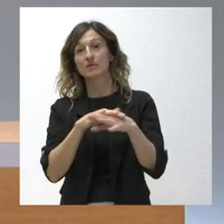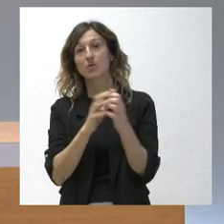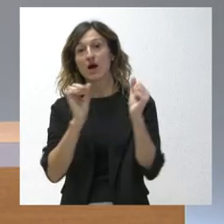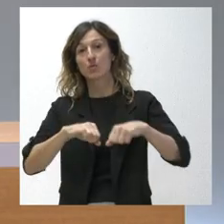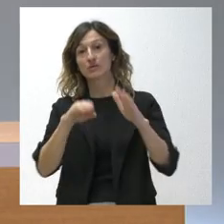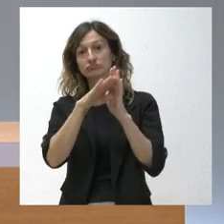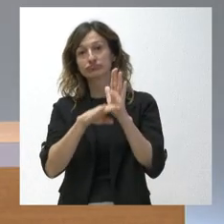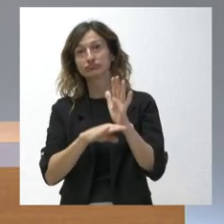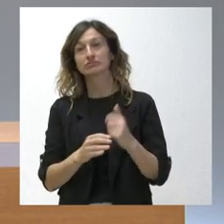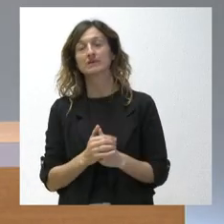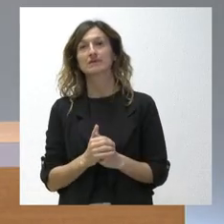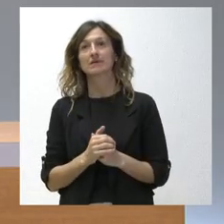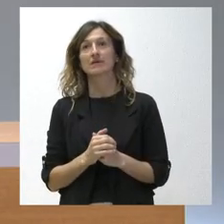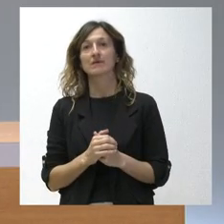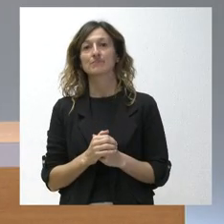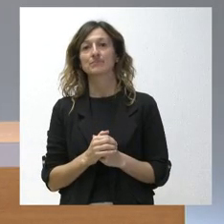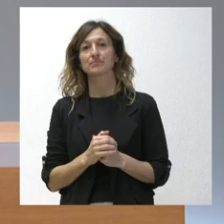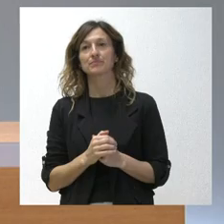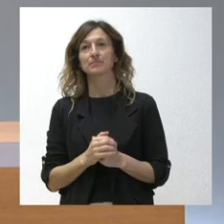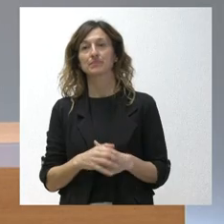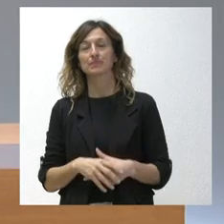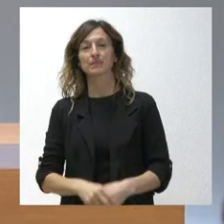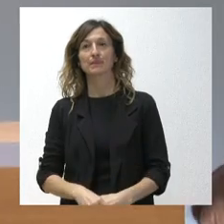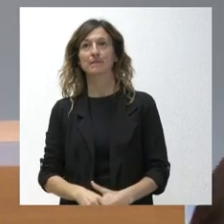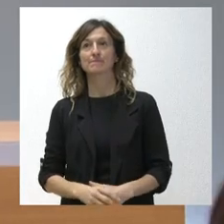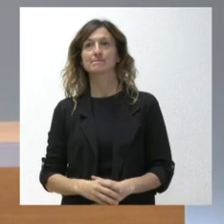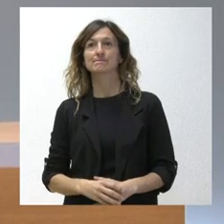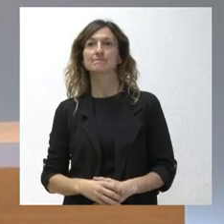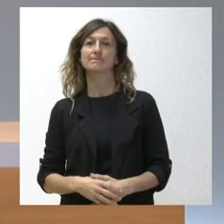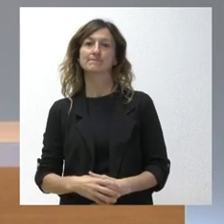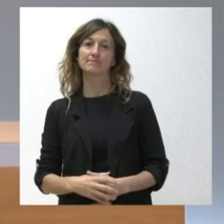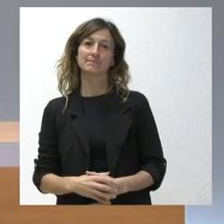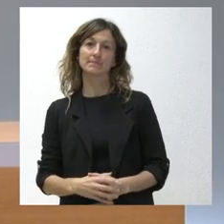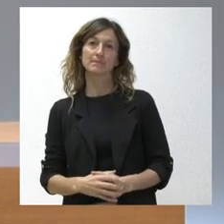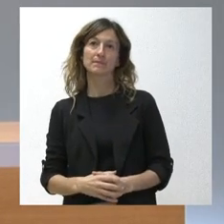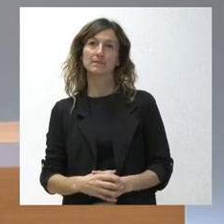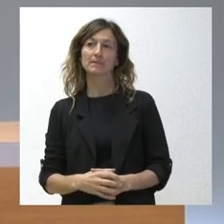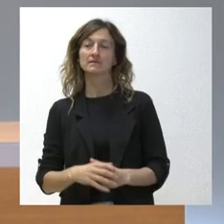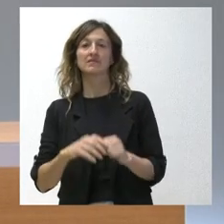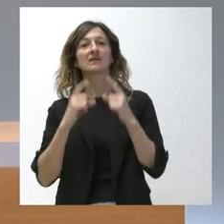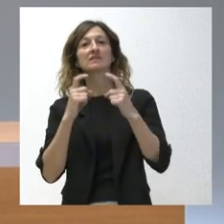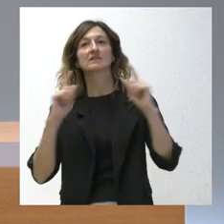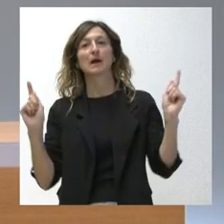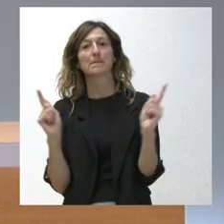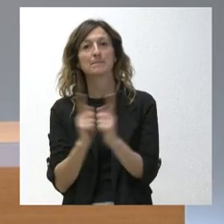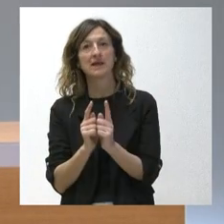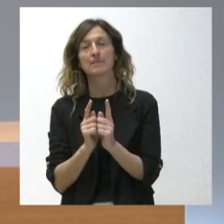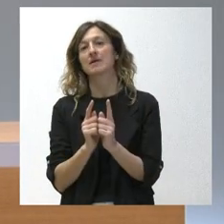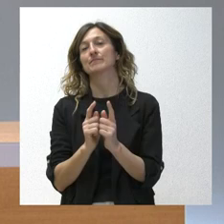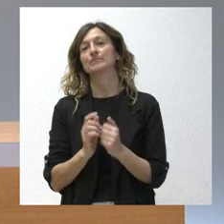de la forma más breve posible, vamos a intentar